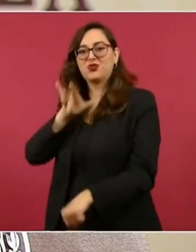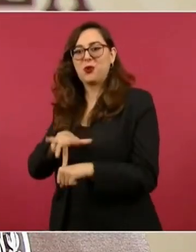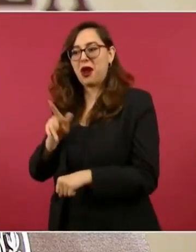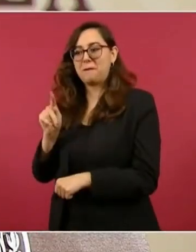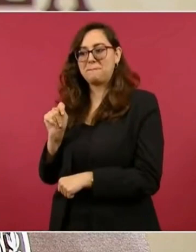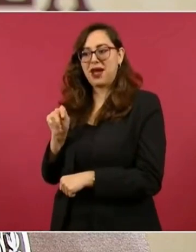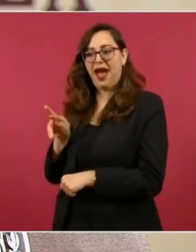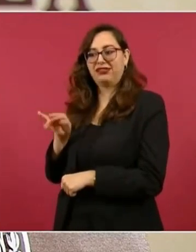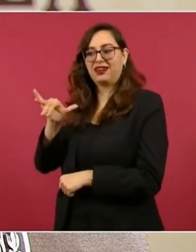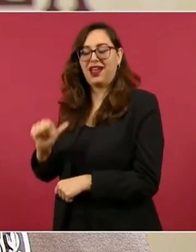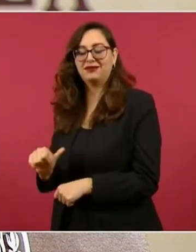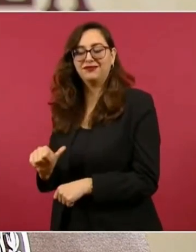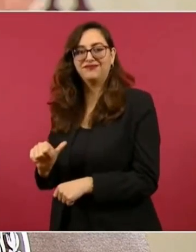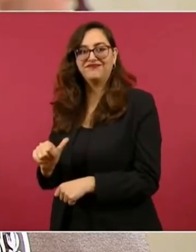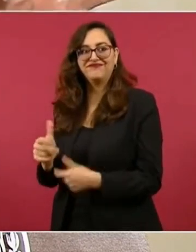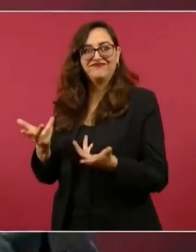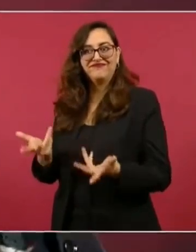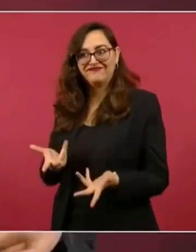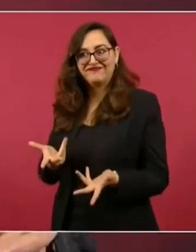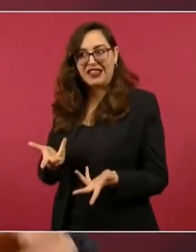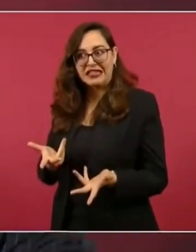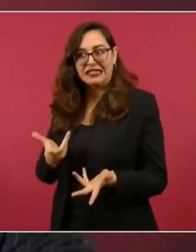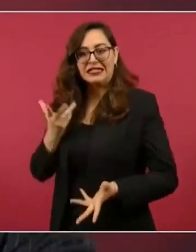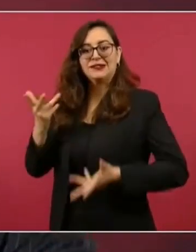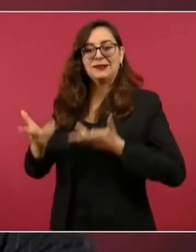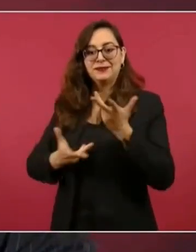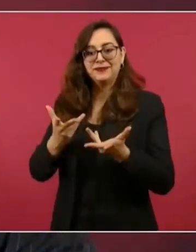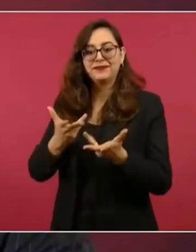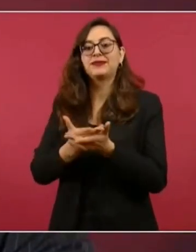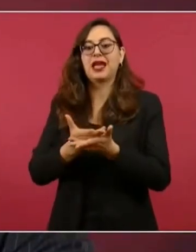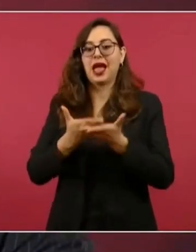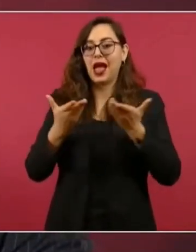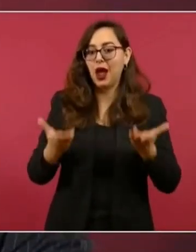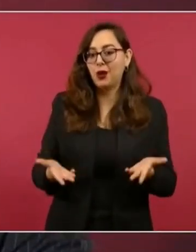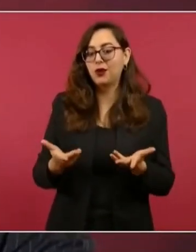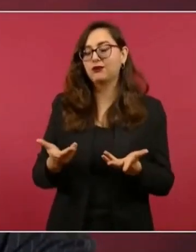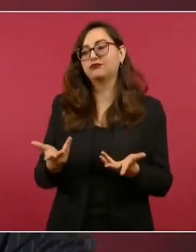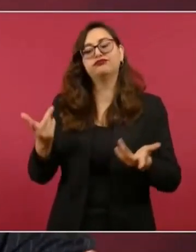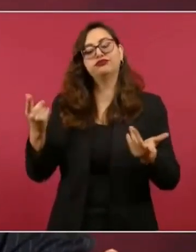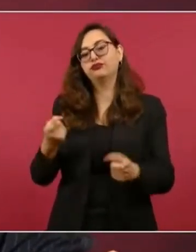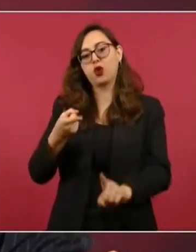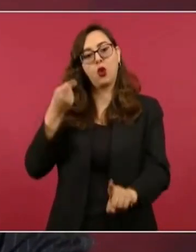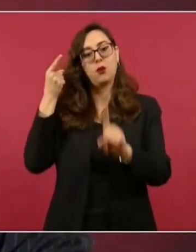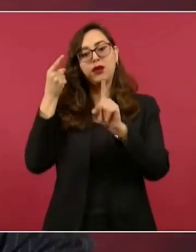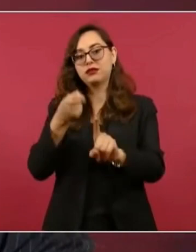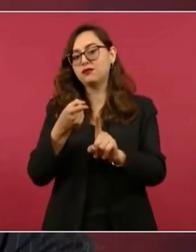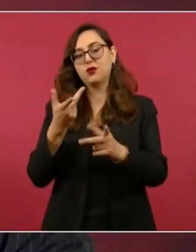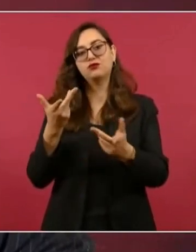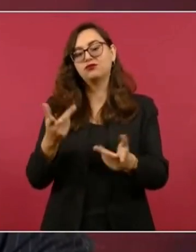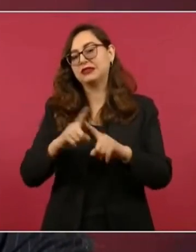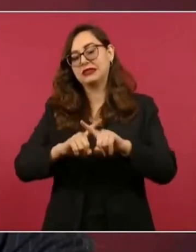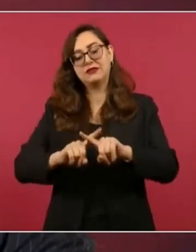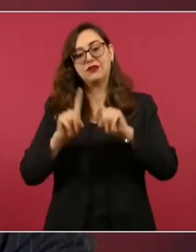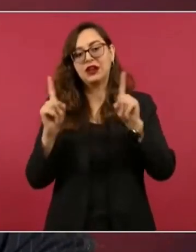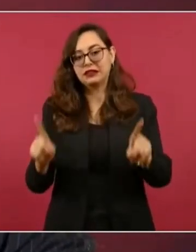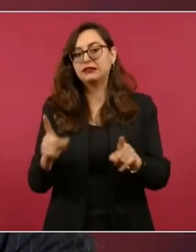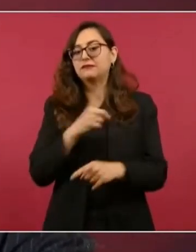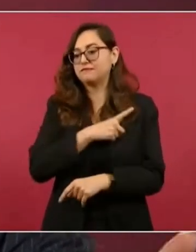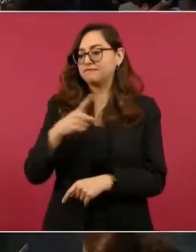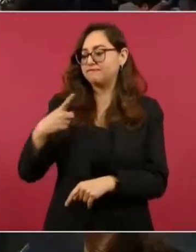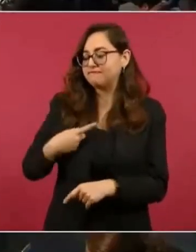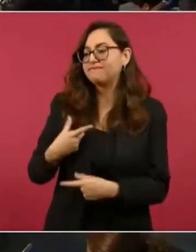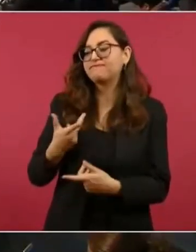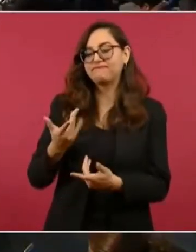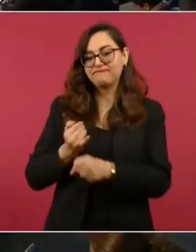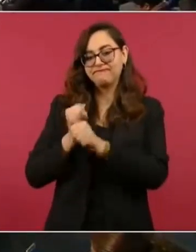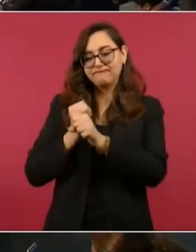principalmente al objetivo de que fuera una vacuna de reforzamiento en su momento como la principal indicación.